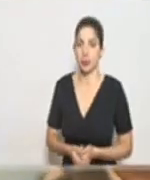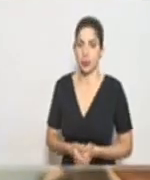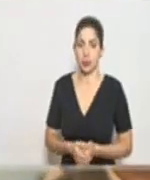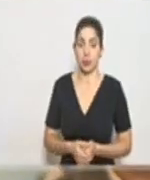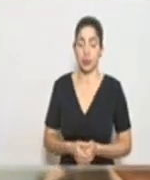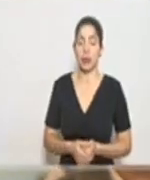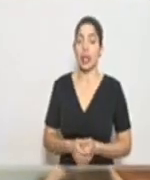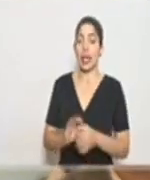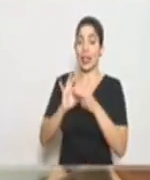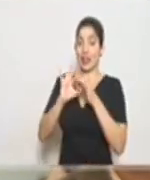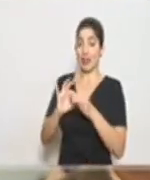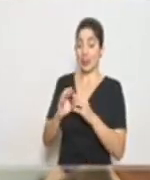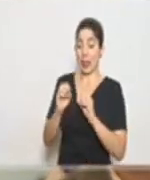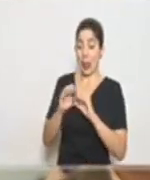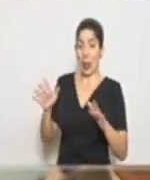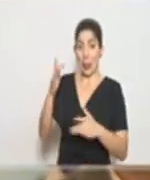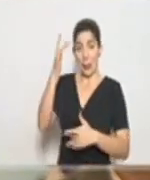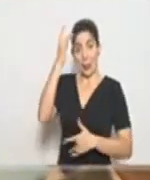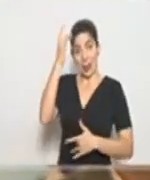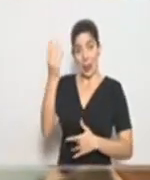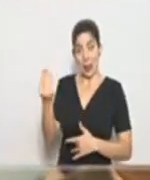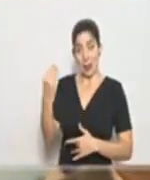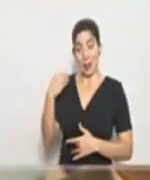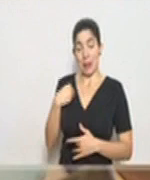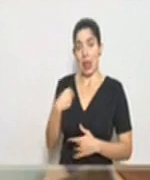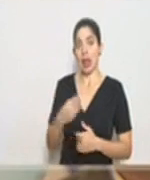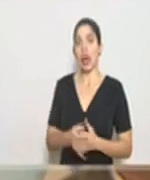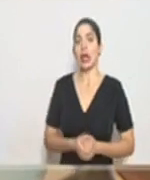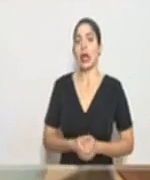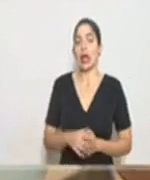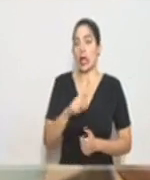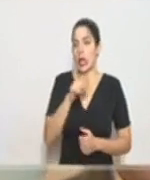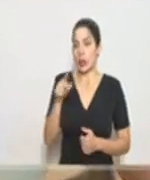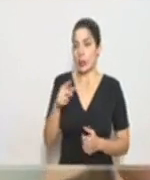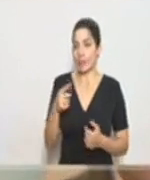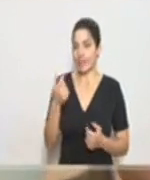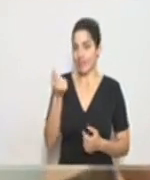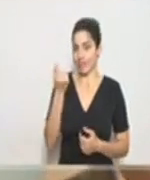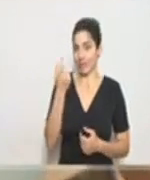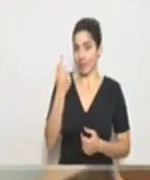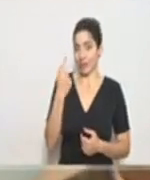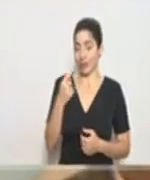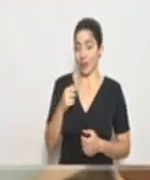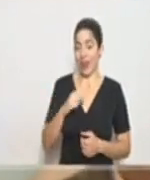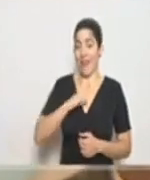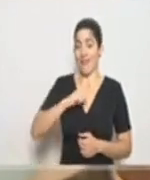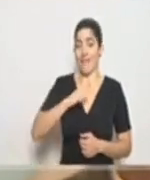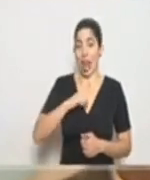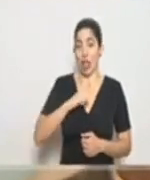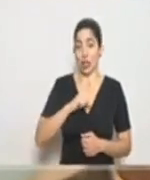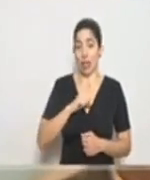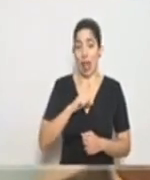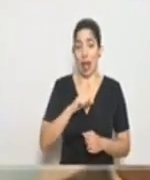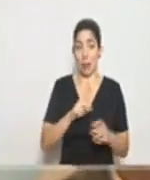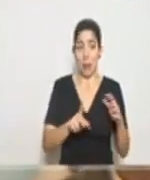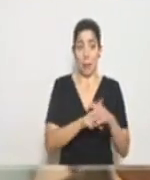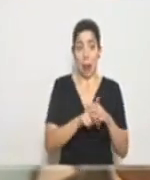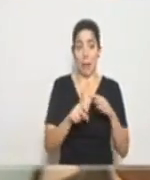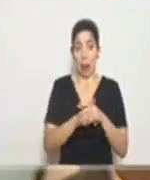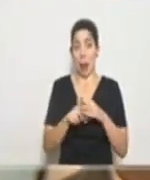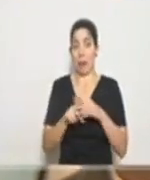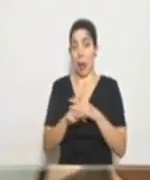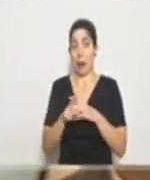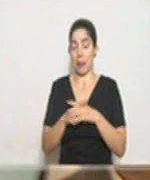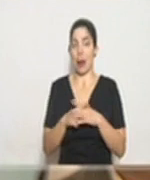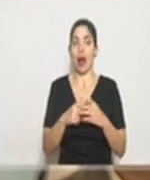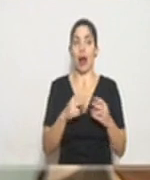Con respecto al nexo epidemiológico, ya pues ustedes entenderán que la velocidad de detección de casos no me permite aquí